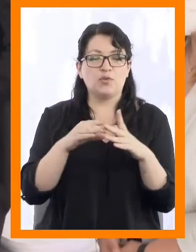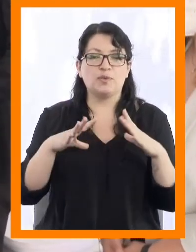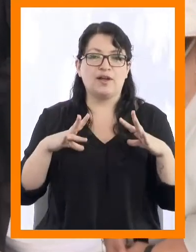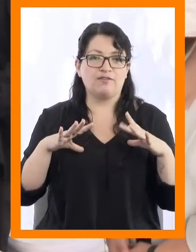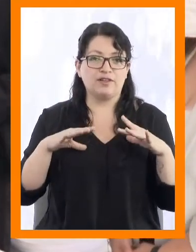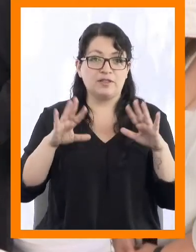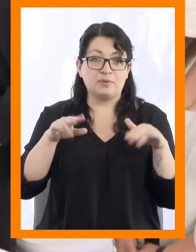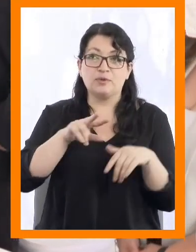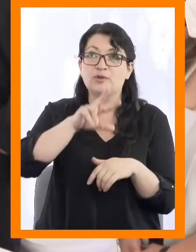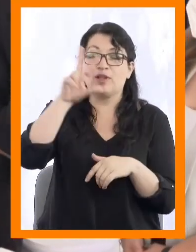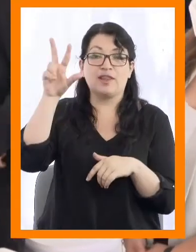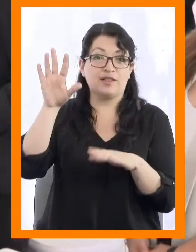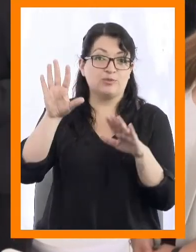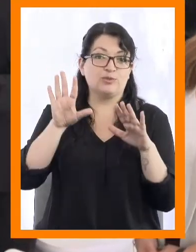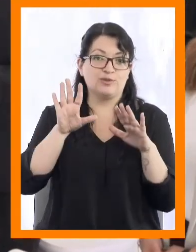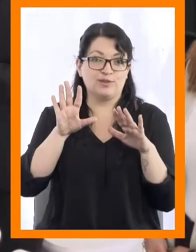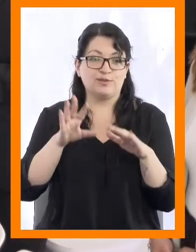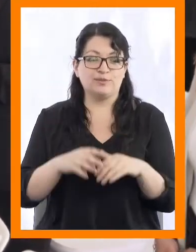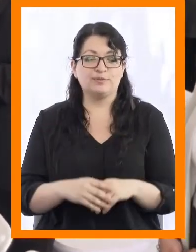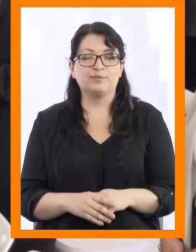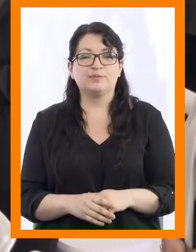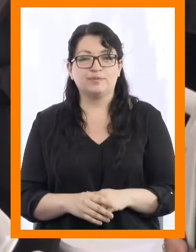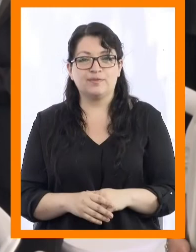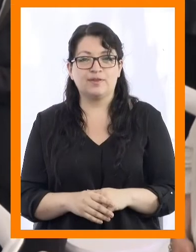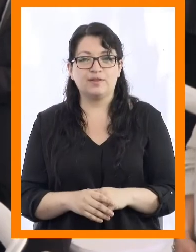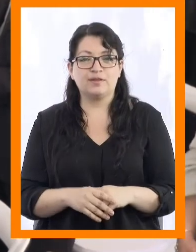copia feliz de heredad.